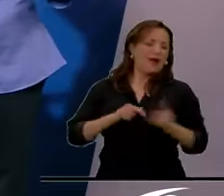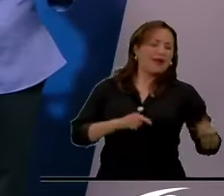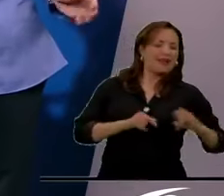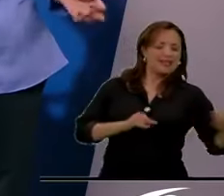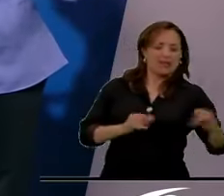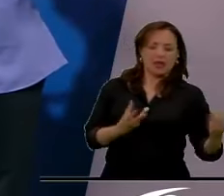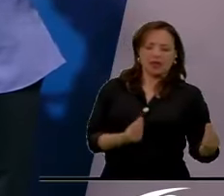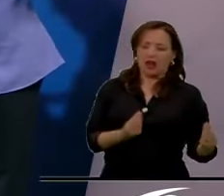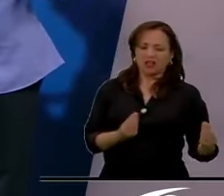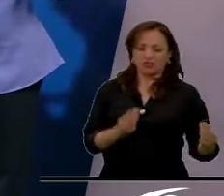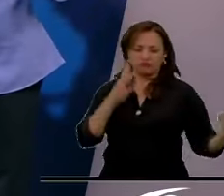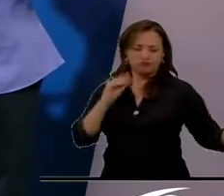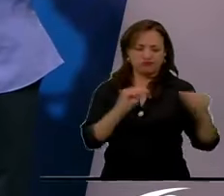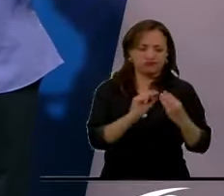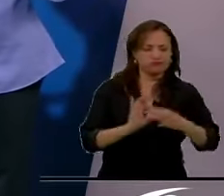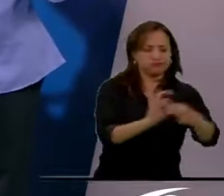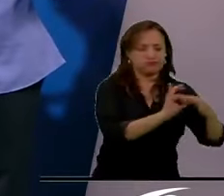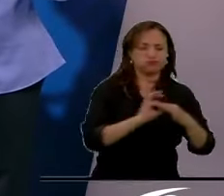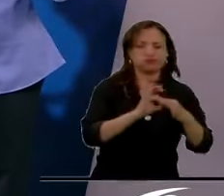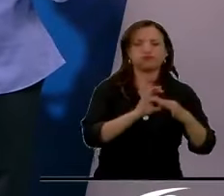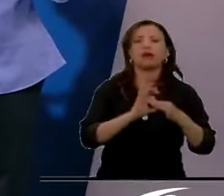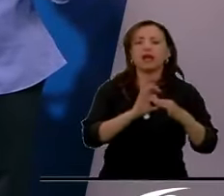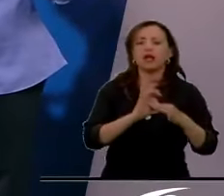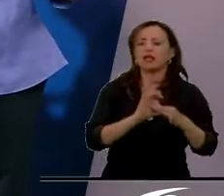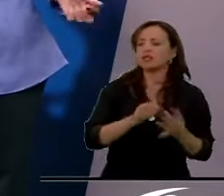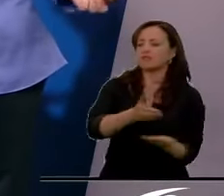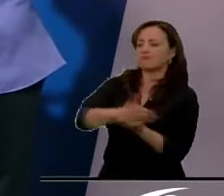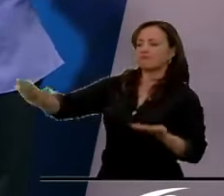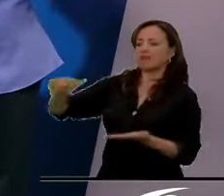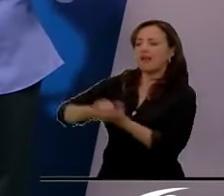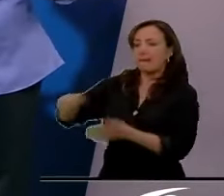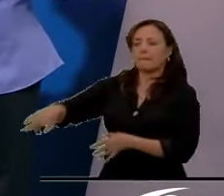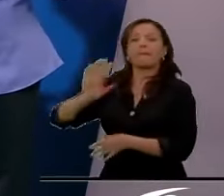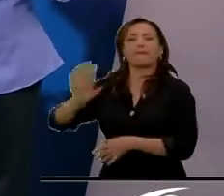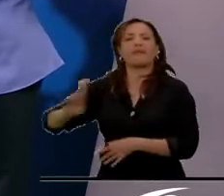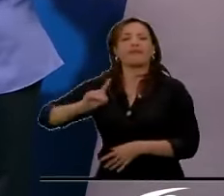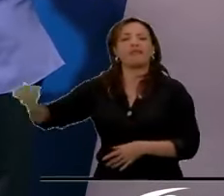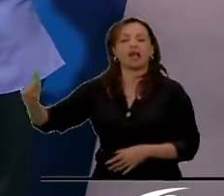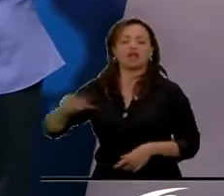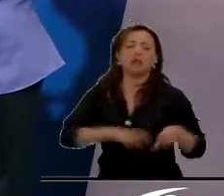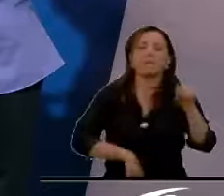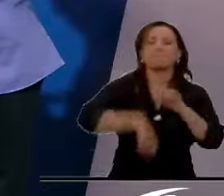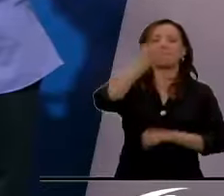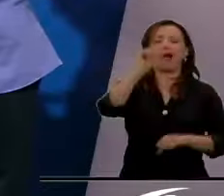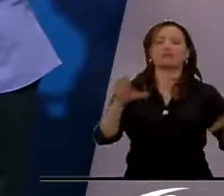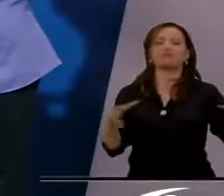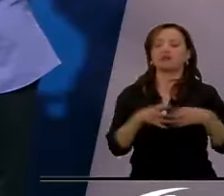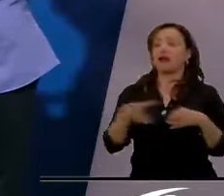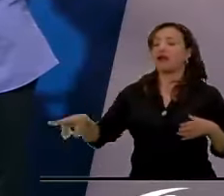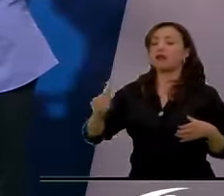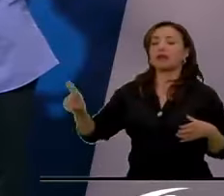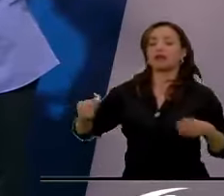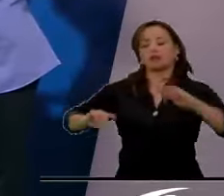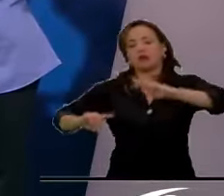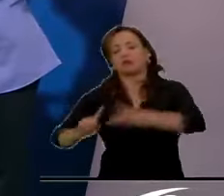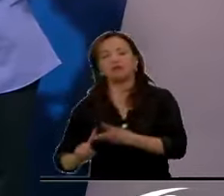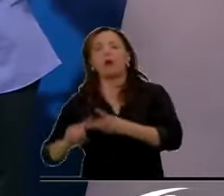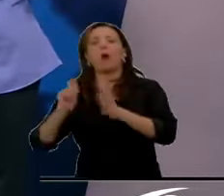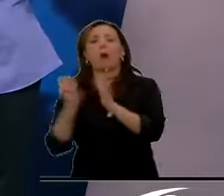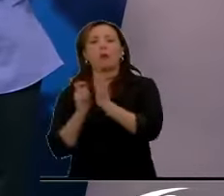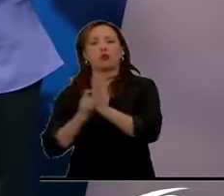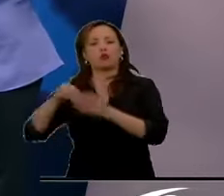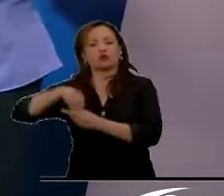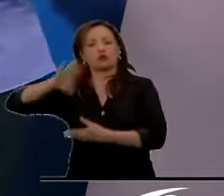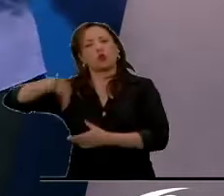electorales y lograron desbancar a la extrema derecha y quedarse con el triunfo dejando a la derecha de tercero ayer en las